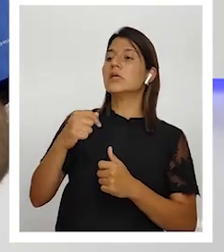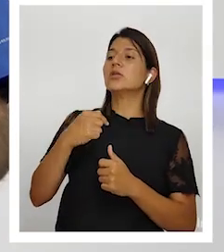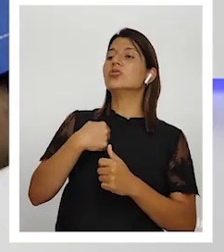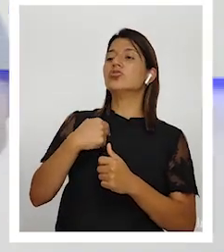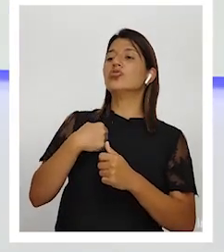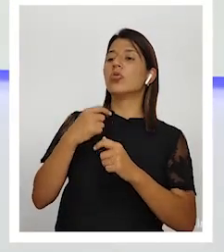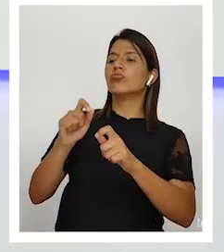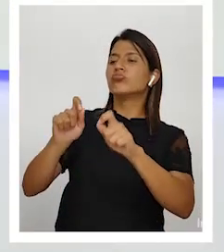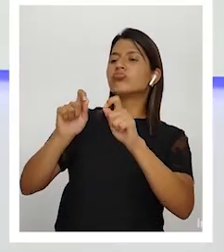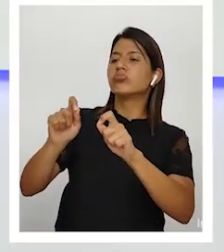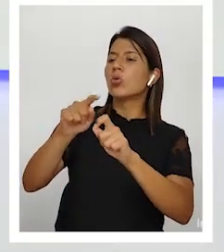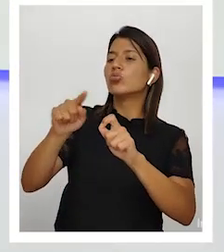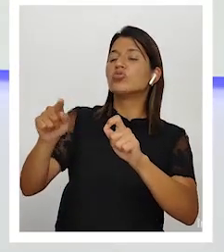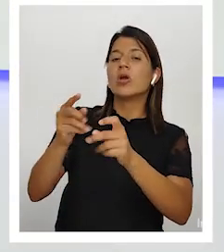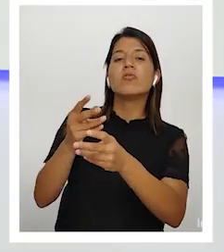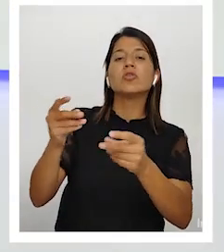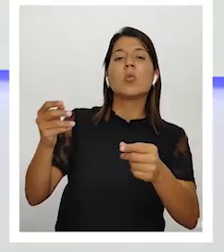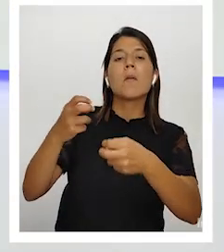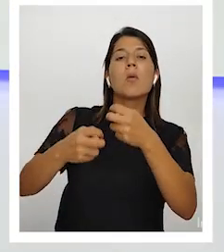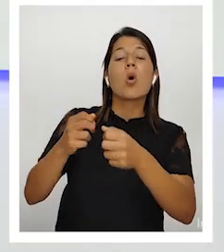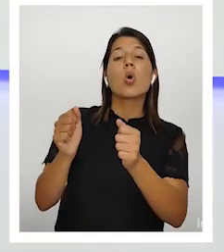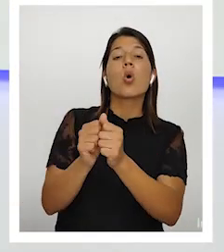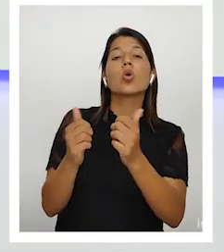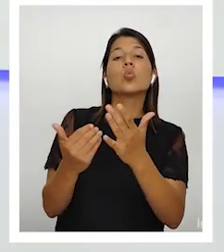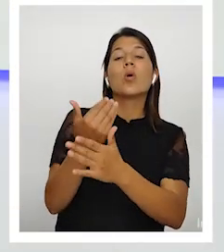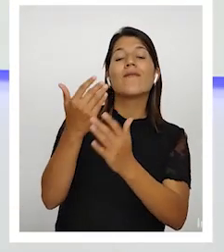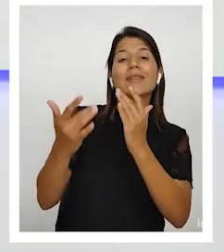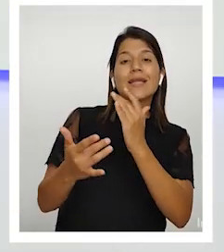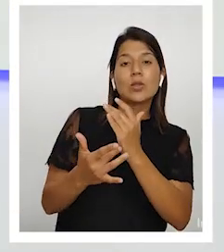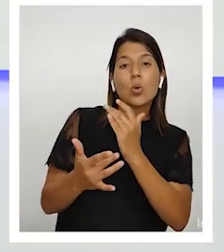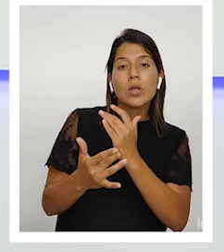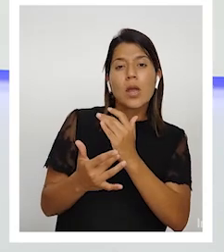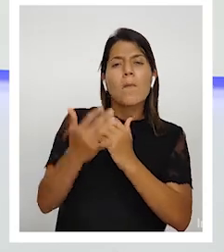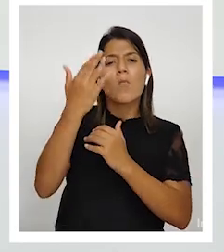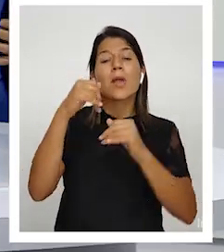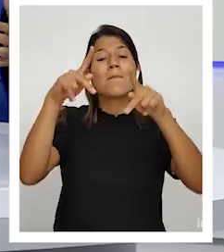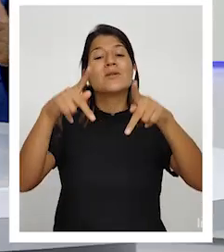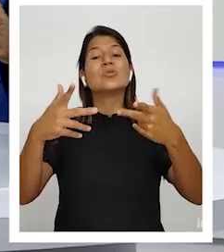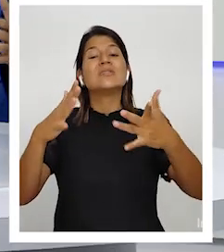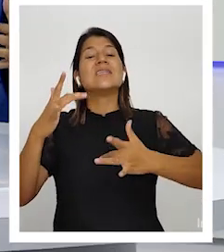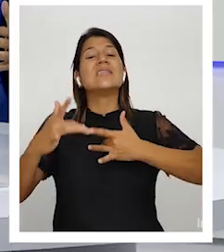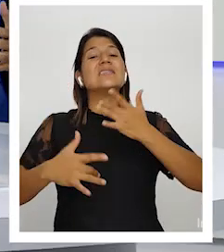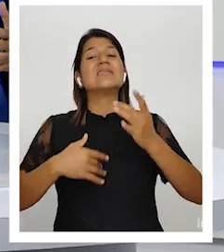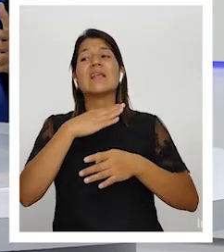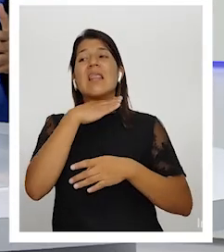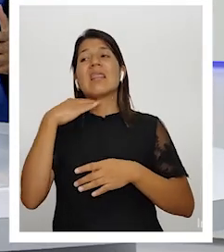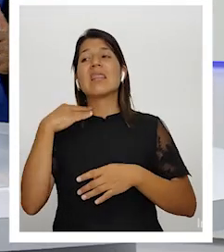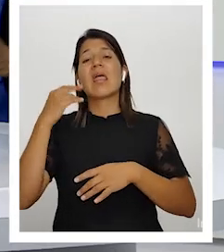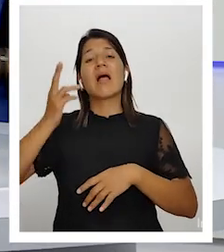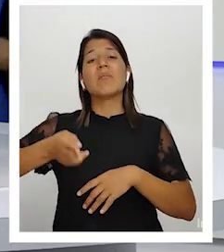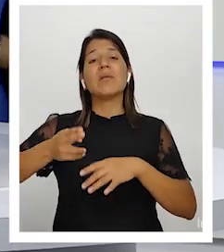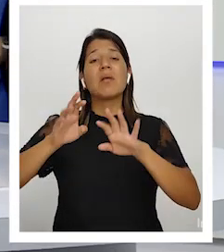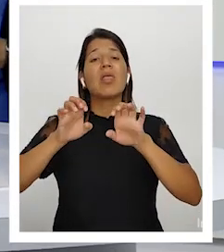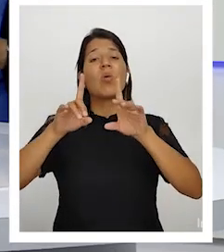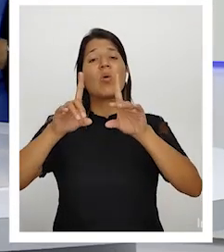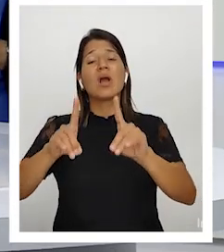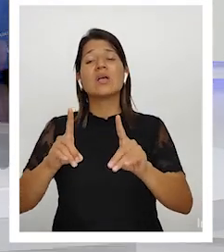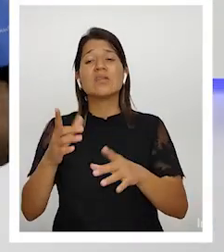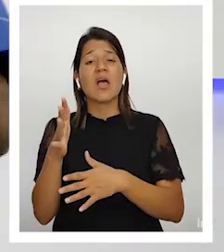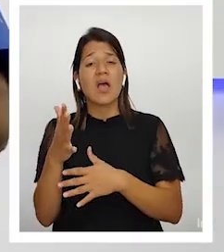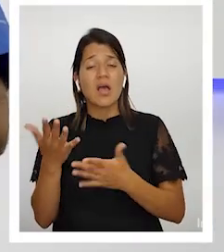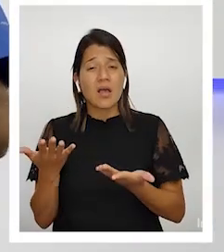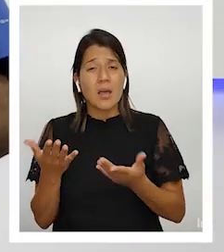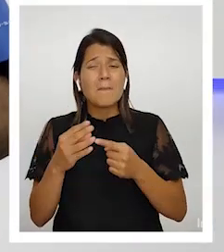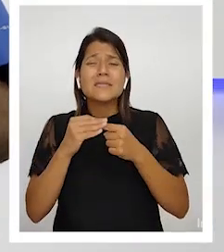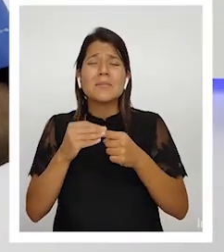nueva tecnología y nuevas cosas la gente está harta de esas educaciones mediocres sobre todo en los colegios